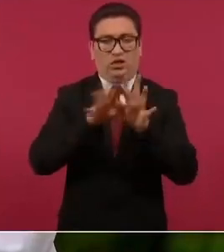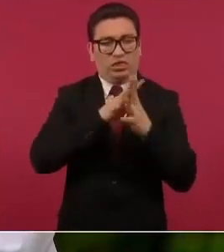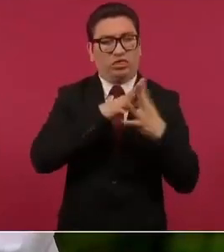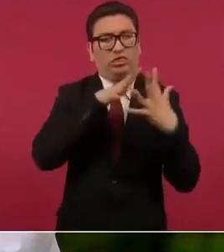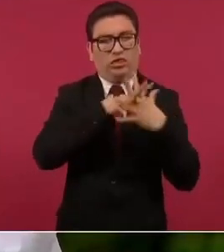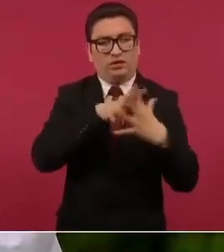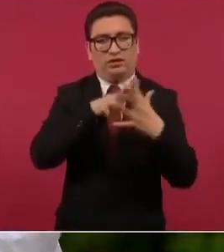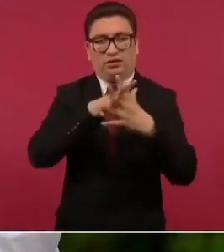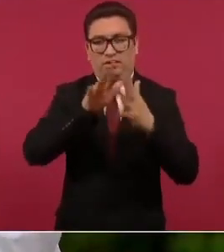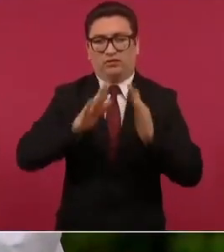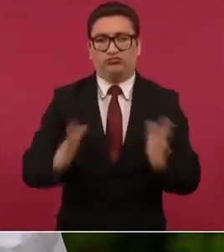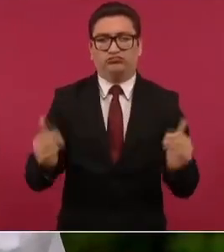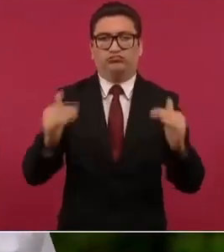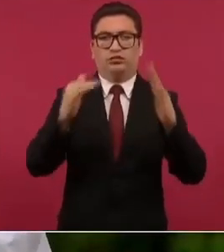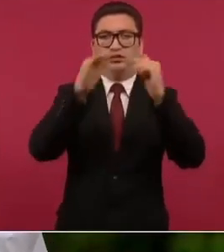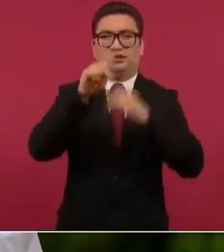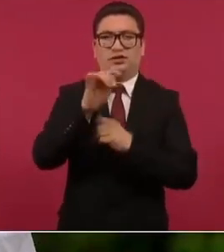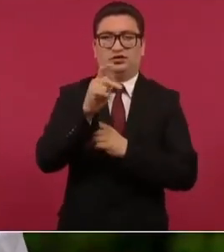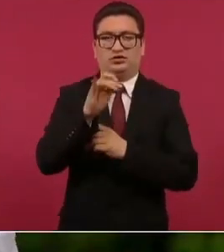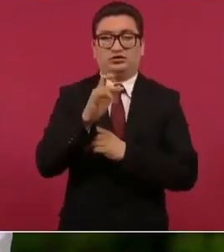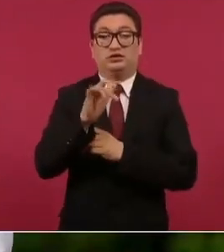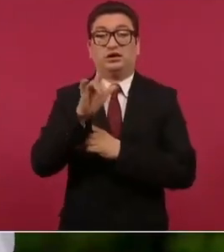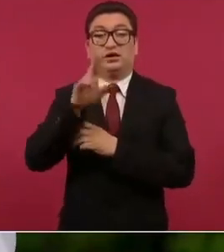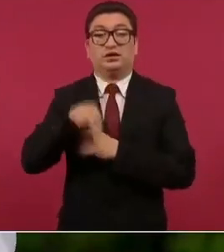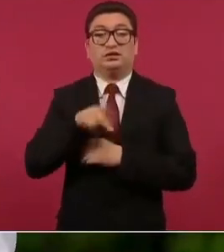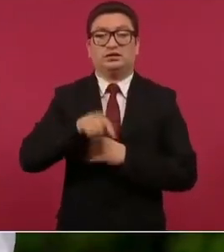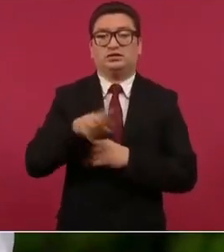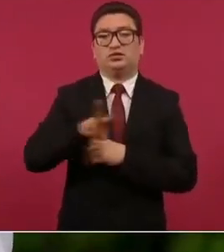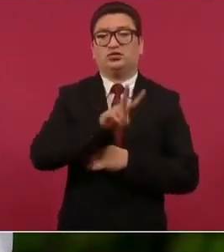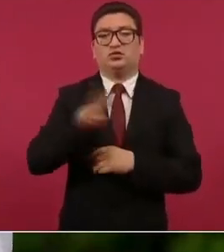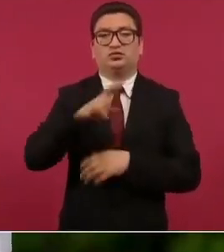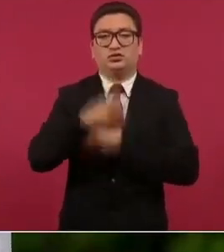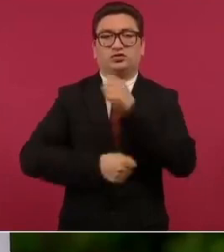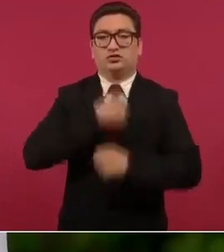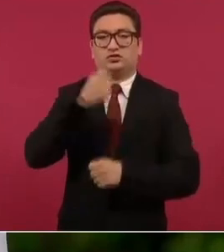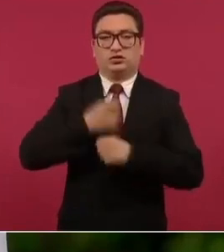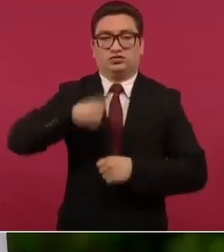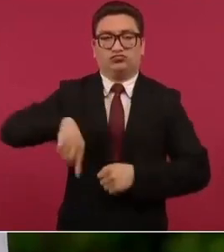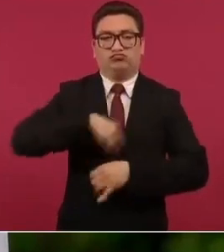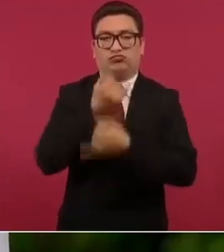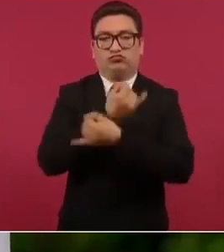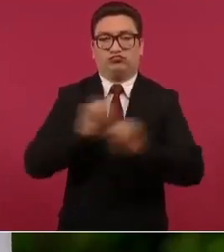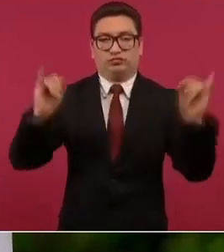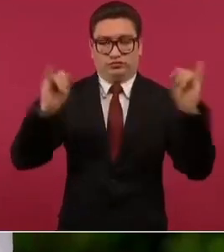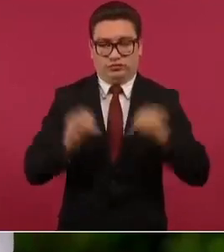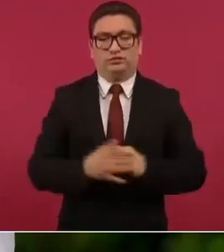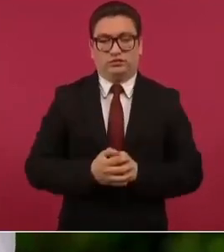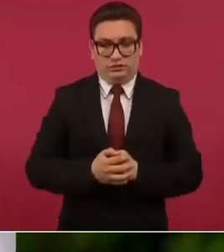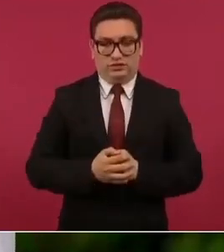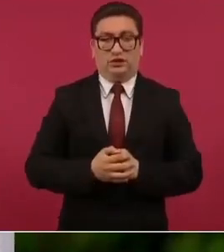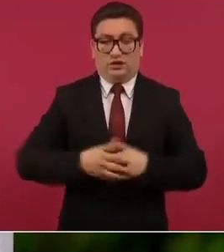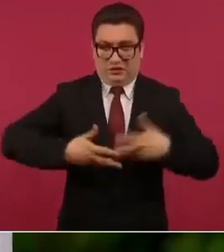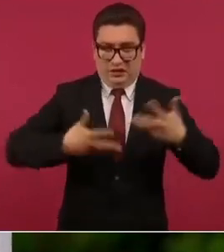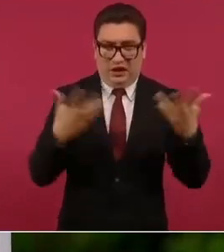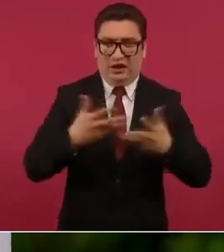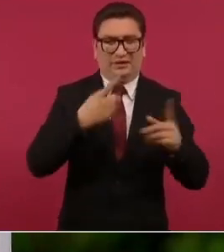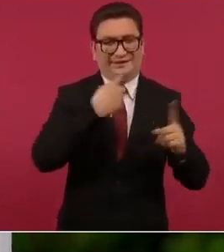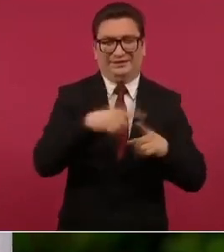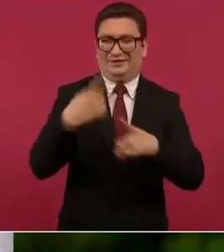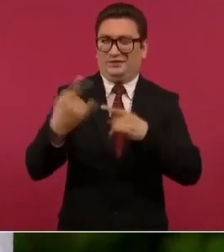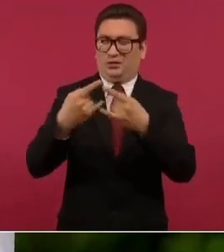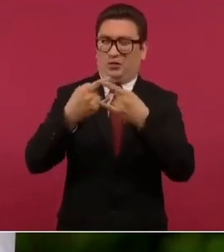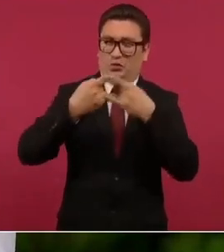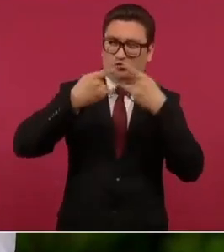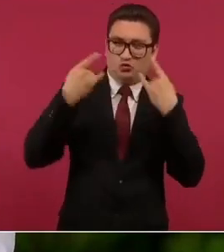y los 200 años de nuestra independencia con actos históricos